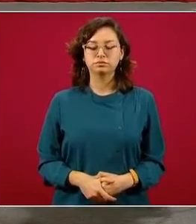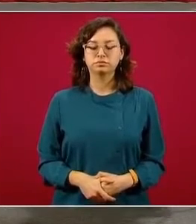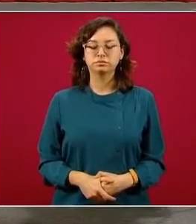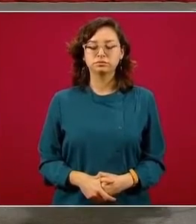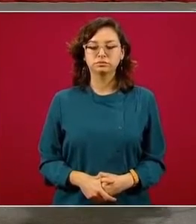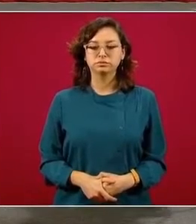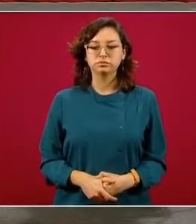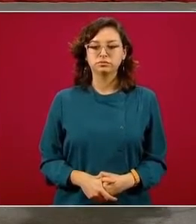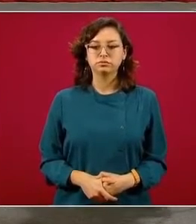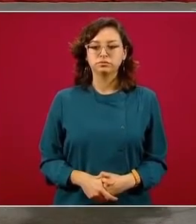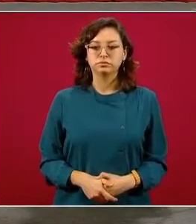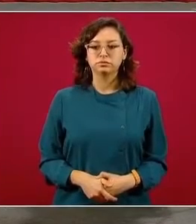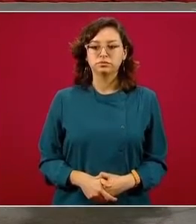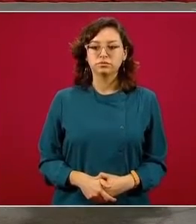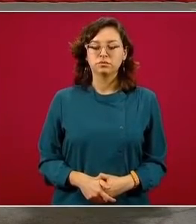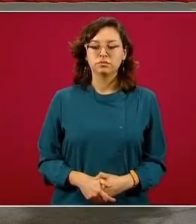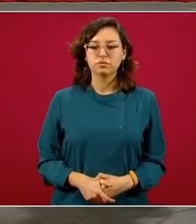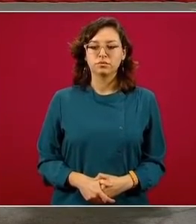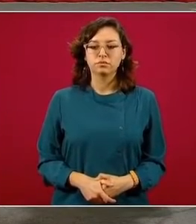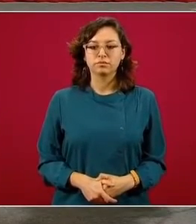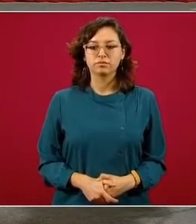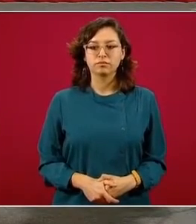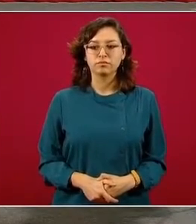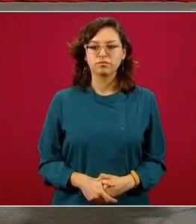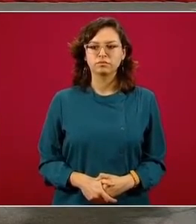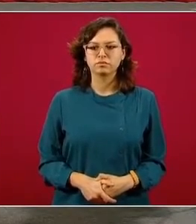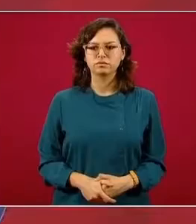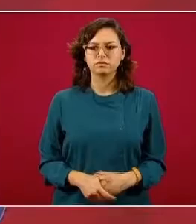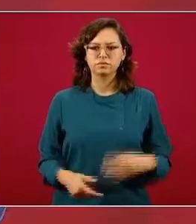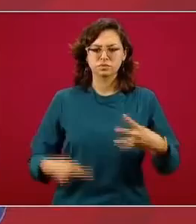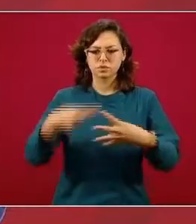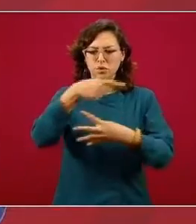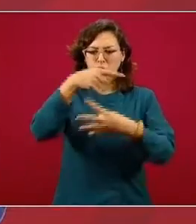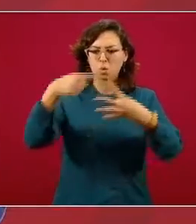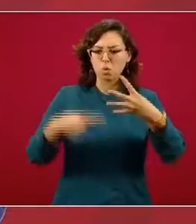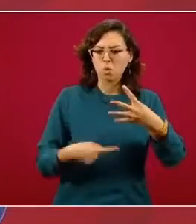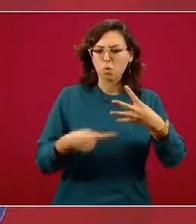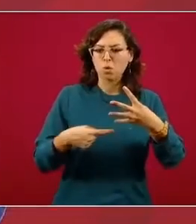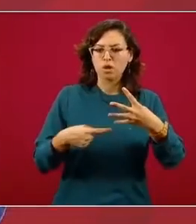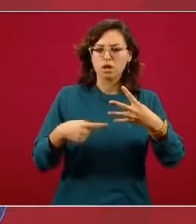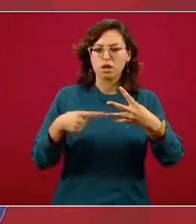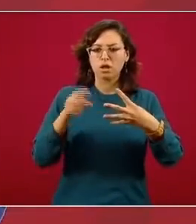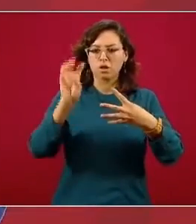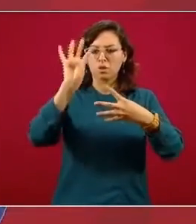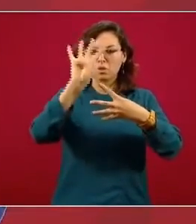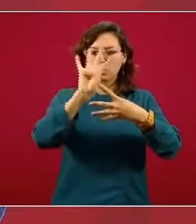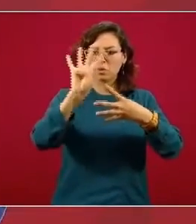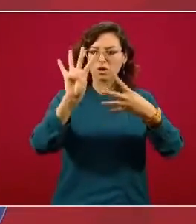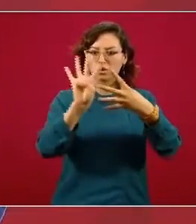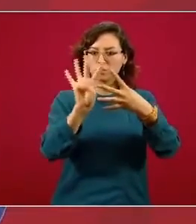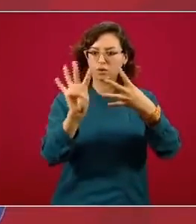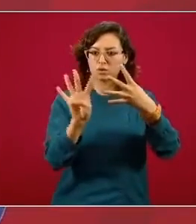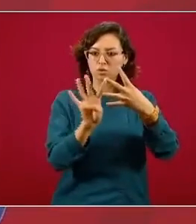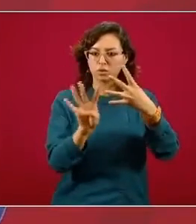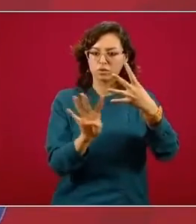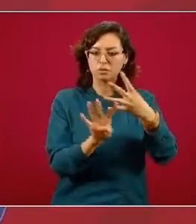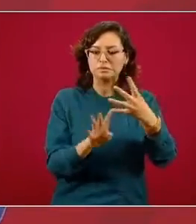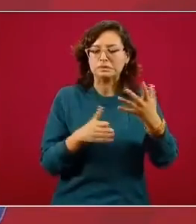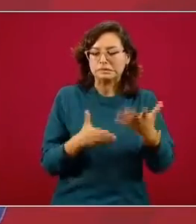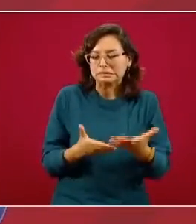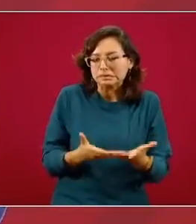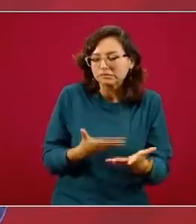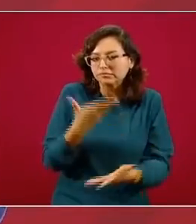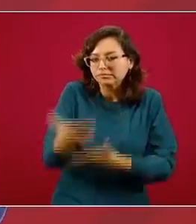son 16 casillas de la combinación de cuatro indicadores con cuatro colores le invito con todo respeto a ver la presentación